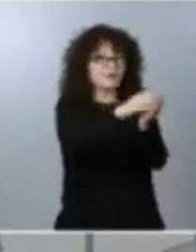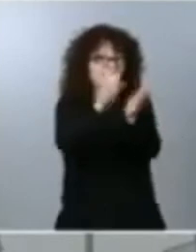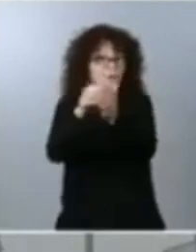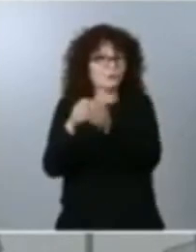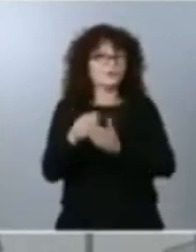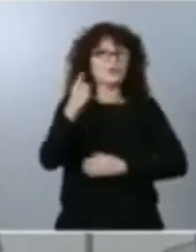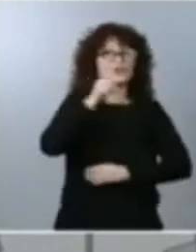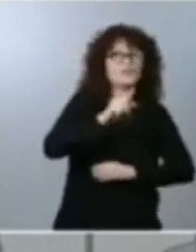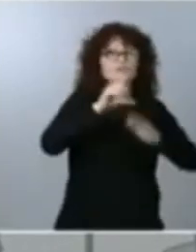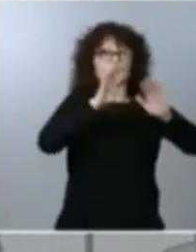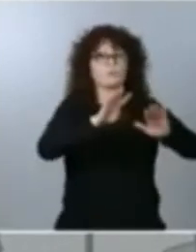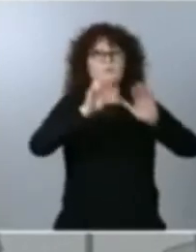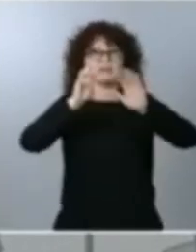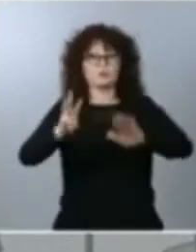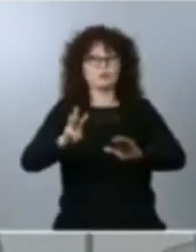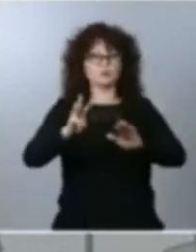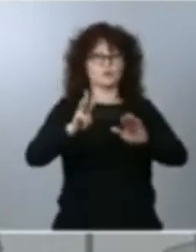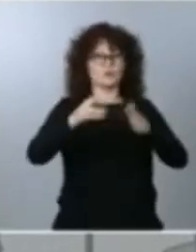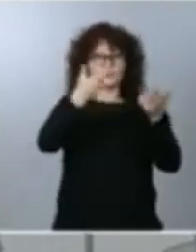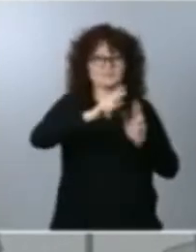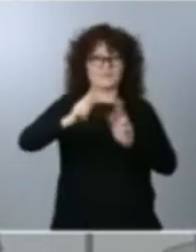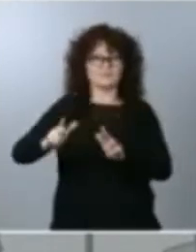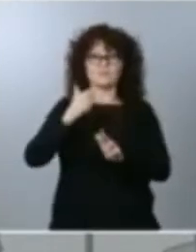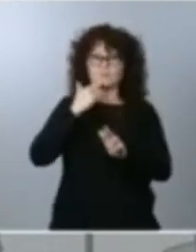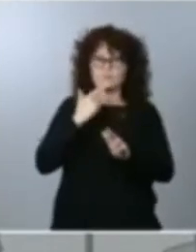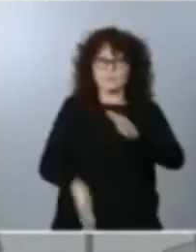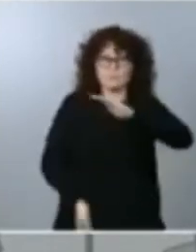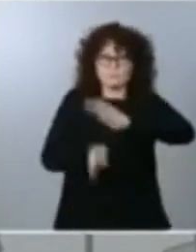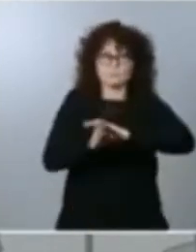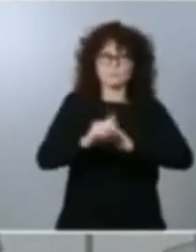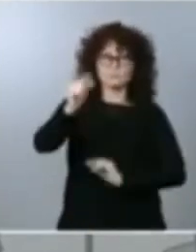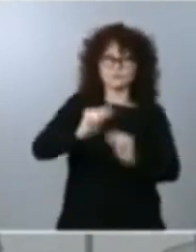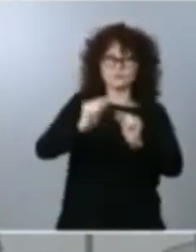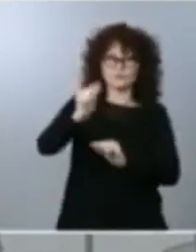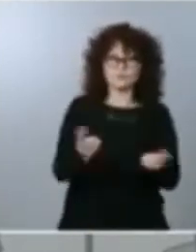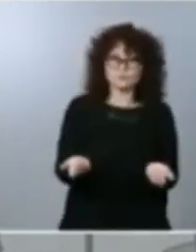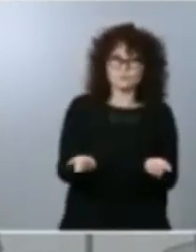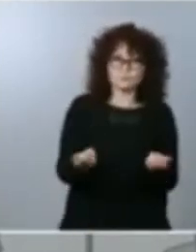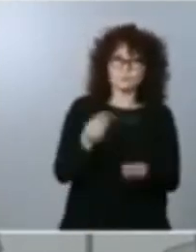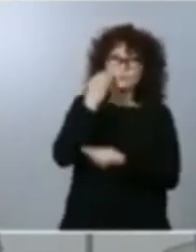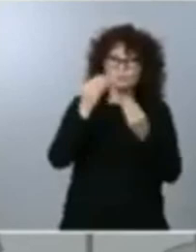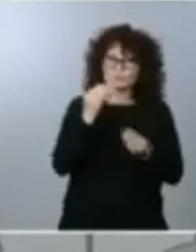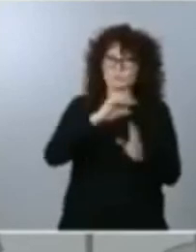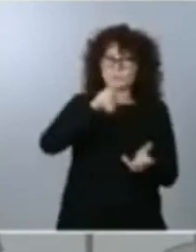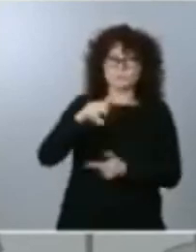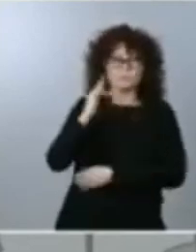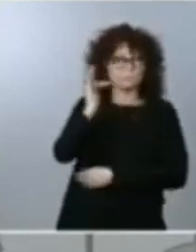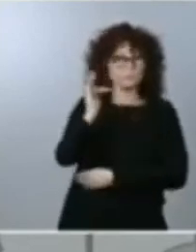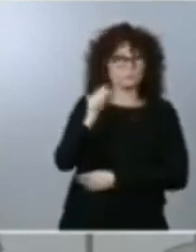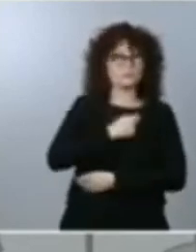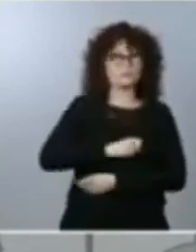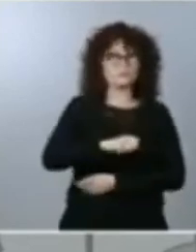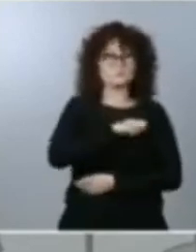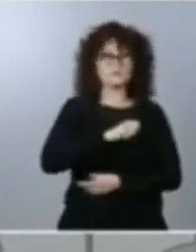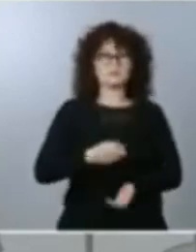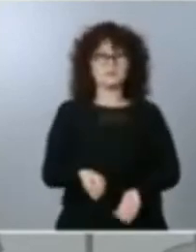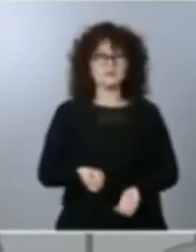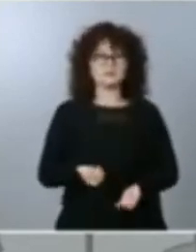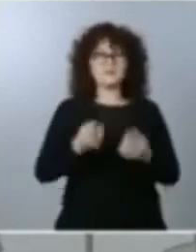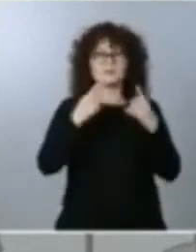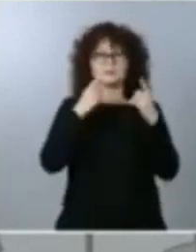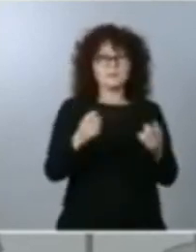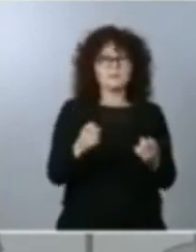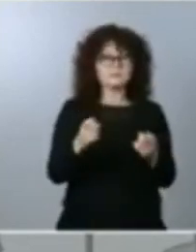han dicho que sí a la tramitación de los presupuestos y yo creo que esto es una muy buena noticia para España porque necesitamos dar cauce a los fondos de